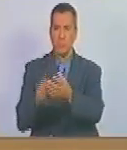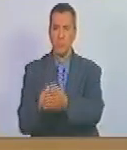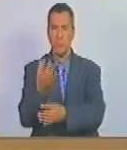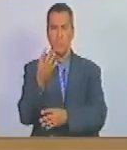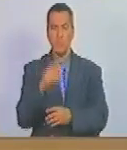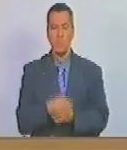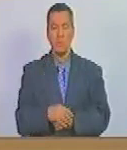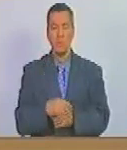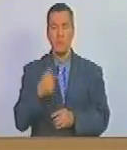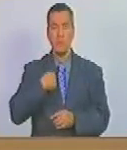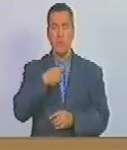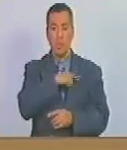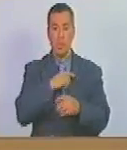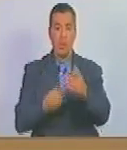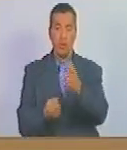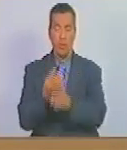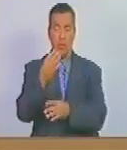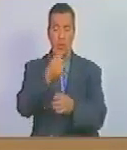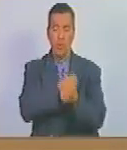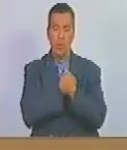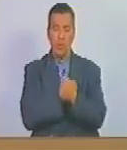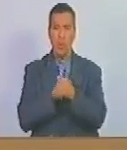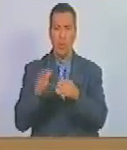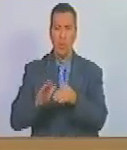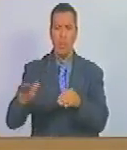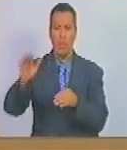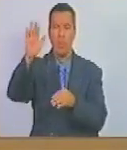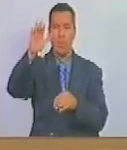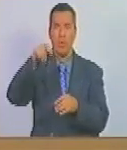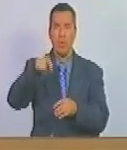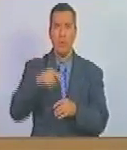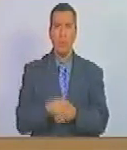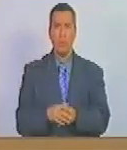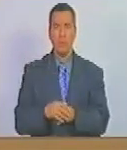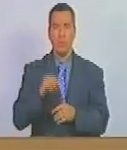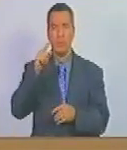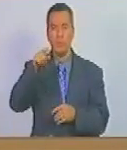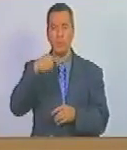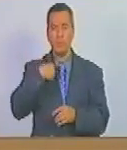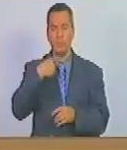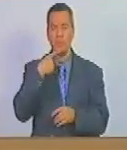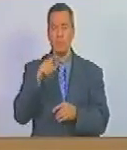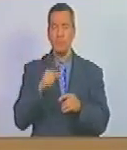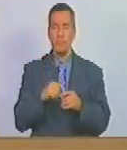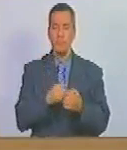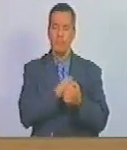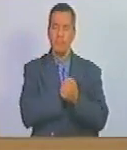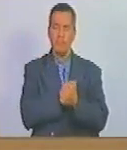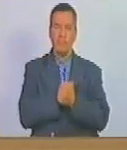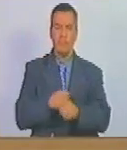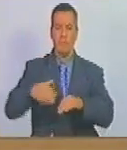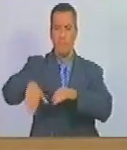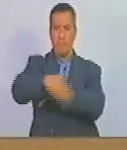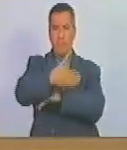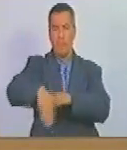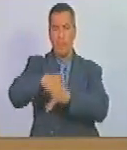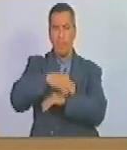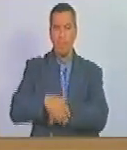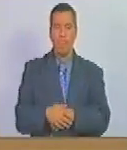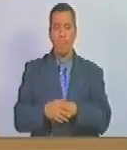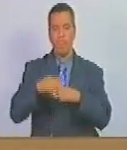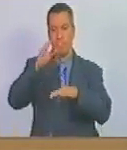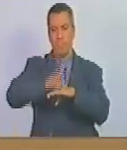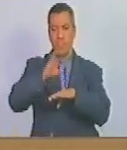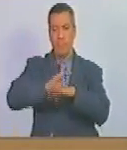yo crecí amando el guarayra repano crecí adorando las calles el